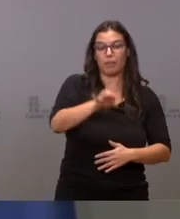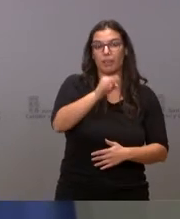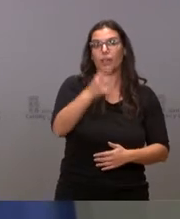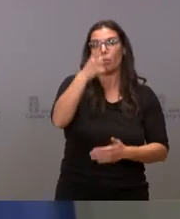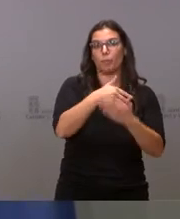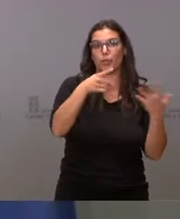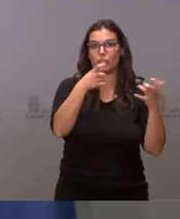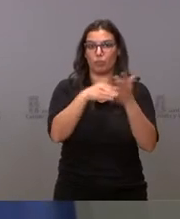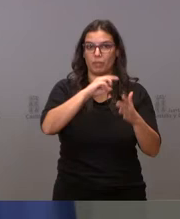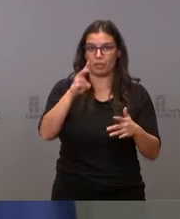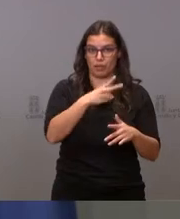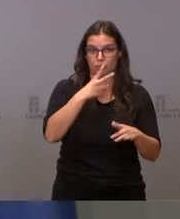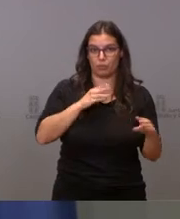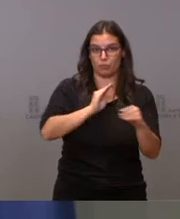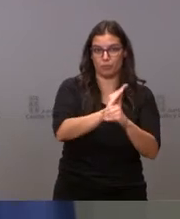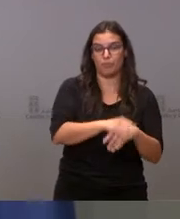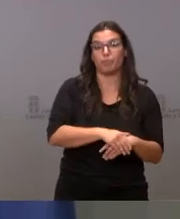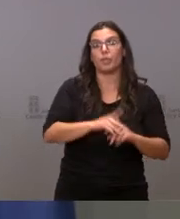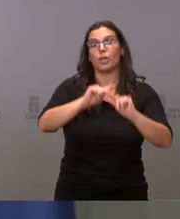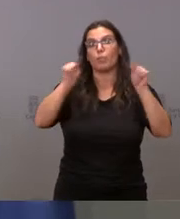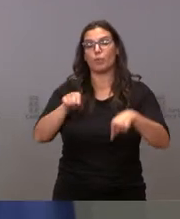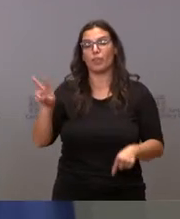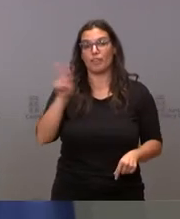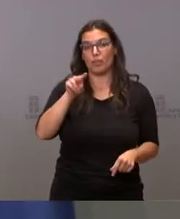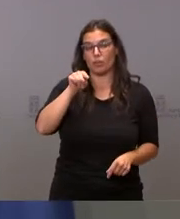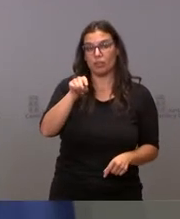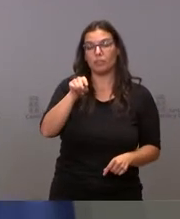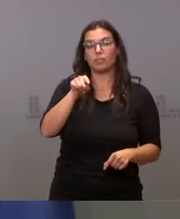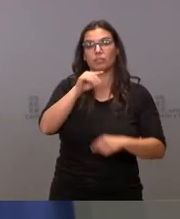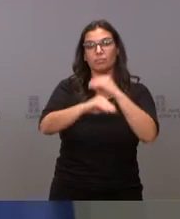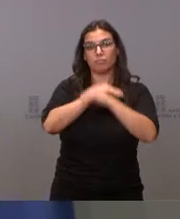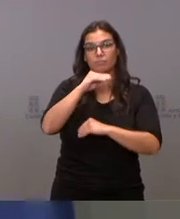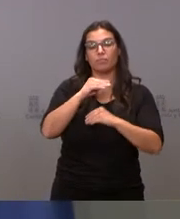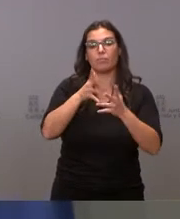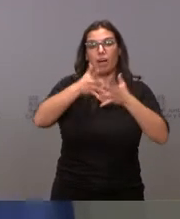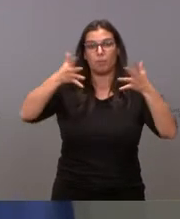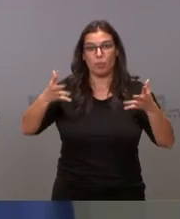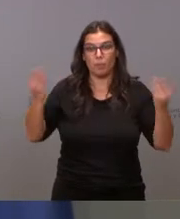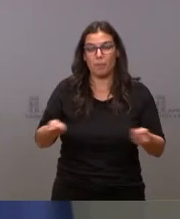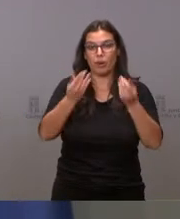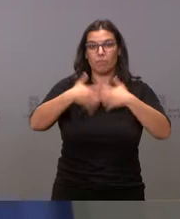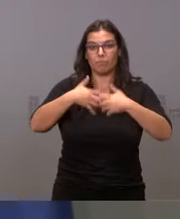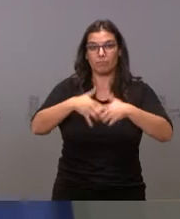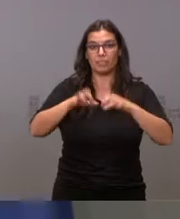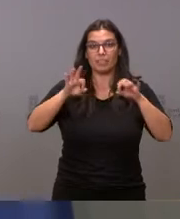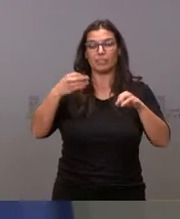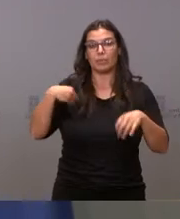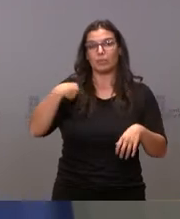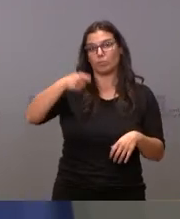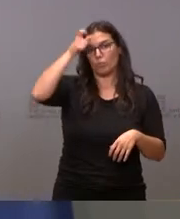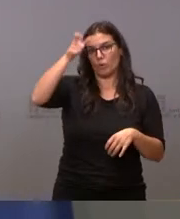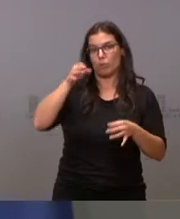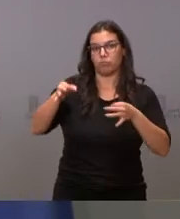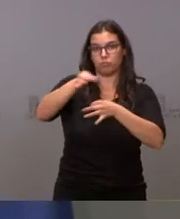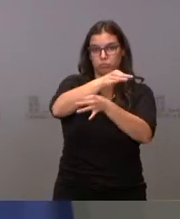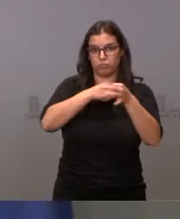euros. Y en la provincia de Vallauriz se van a cometer actuaciones de ampliación y mejora de las depuradoras en Villalón de Campos y